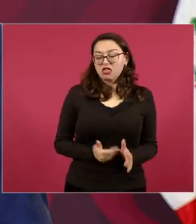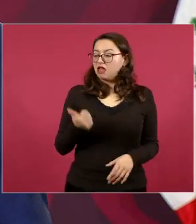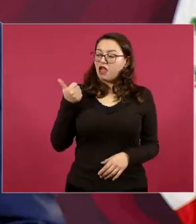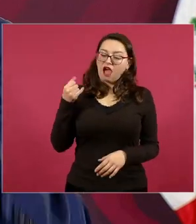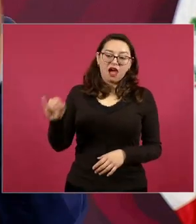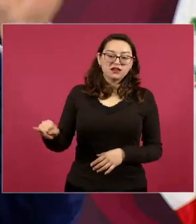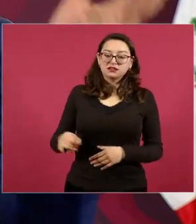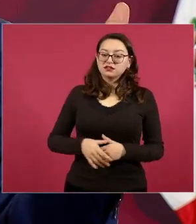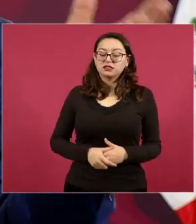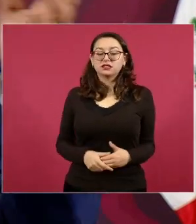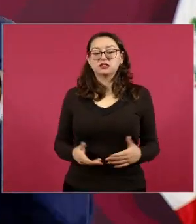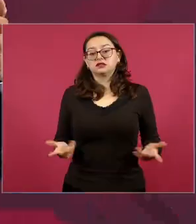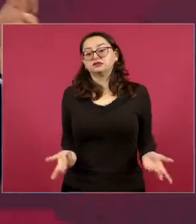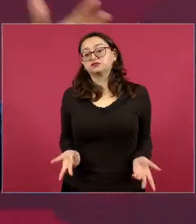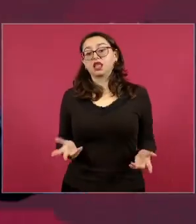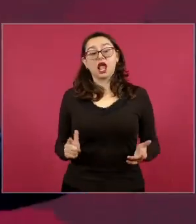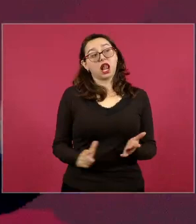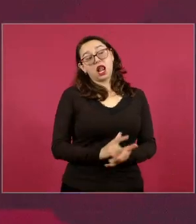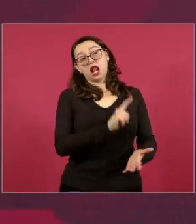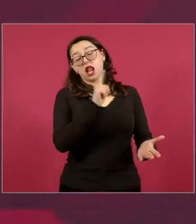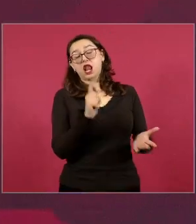que la ley es la ley